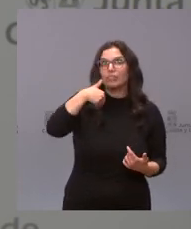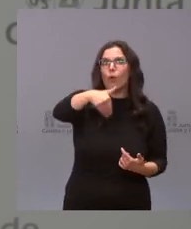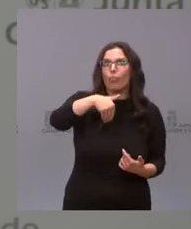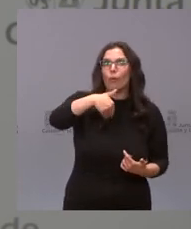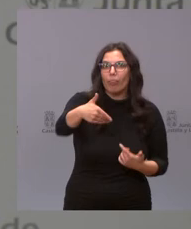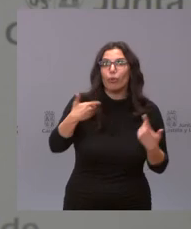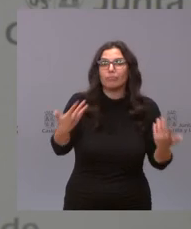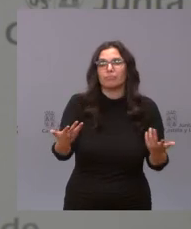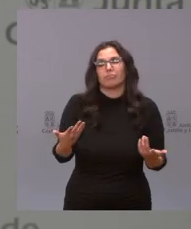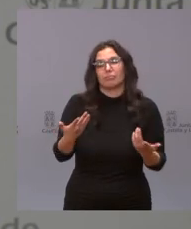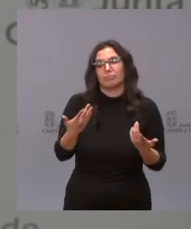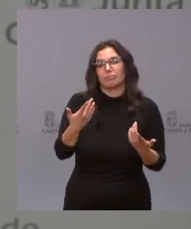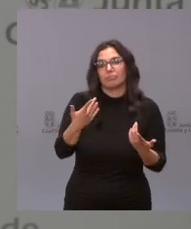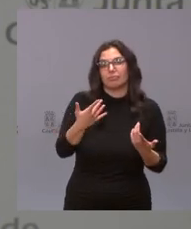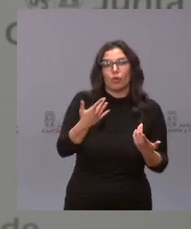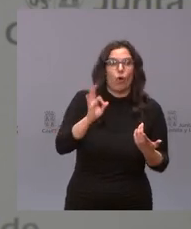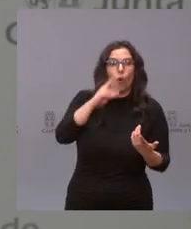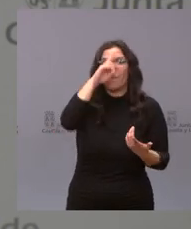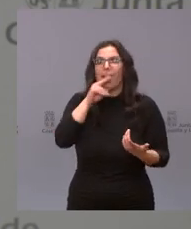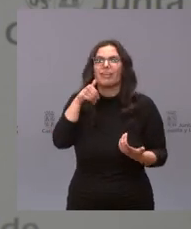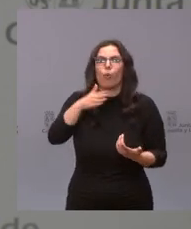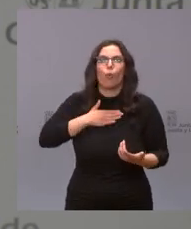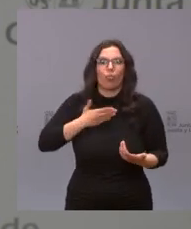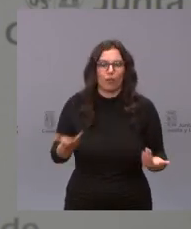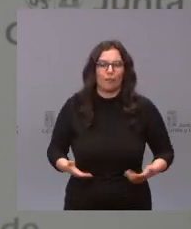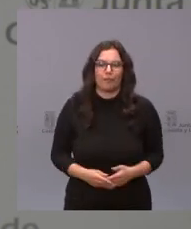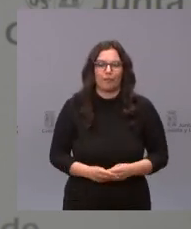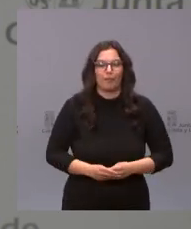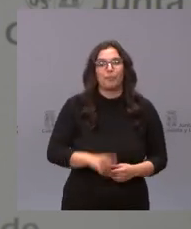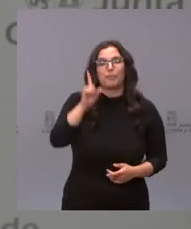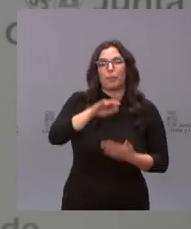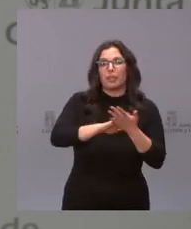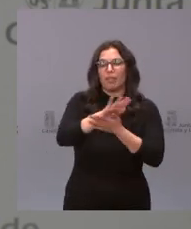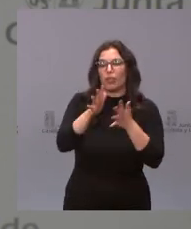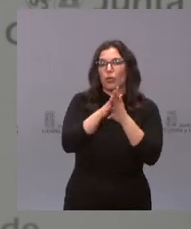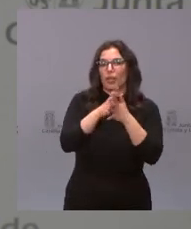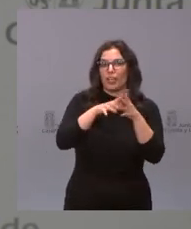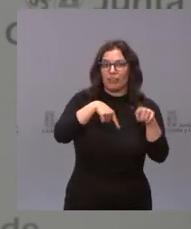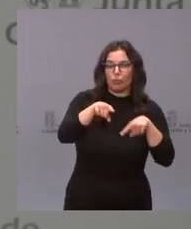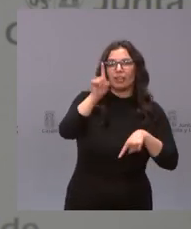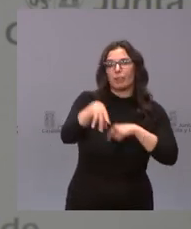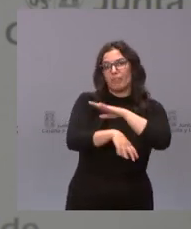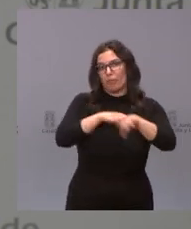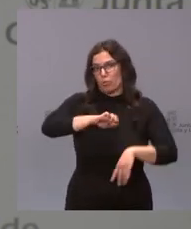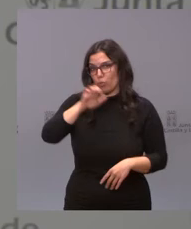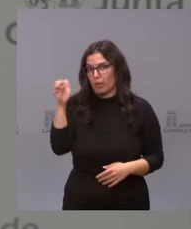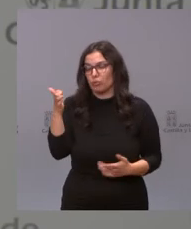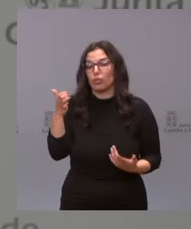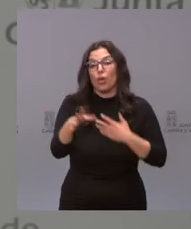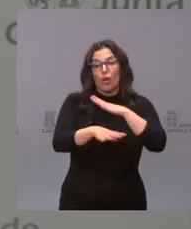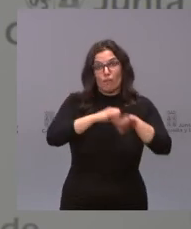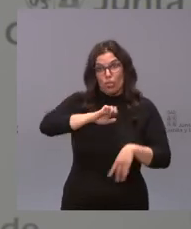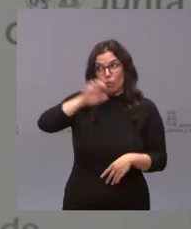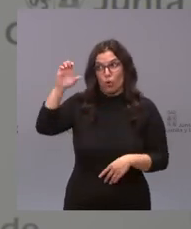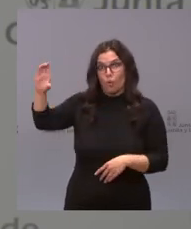o cuándo van a poder vacunar a sus padres y también hemos hablado de infraestructuras y de fondos europeos los fondos europeos tienen que servir